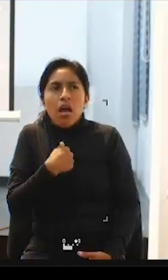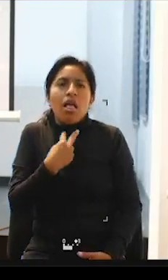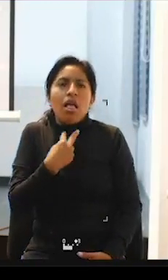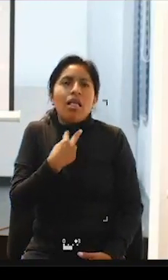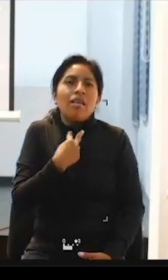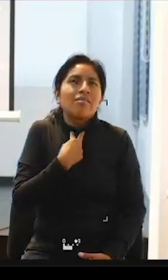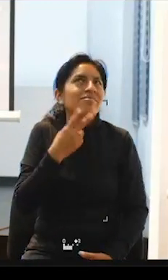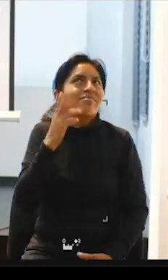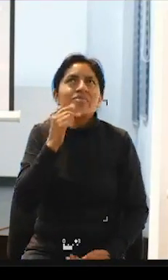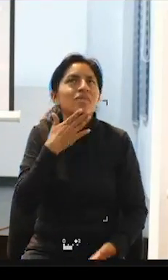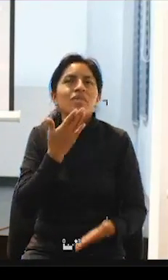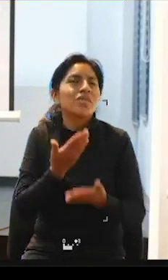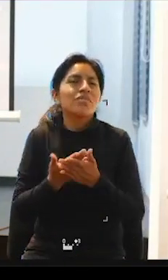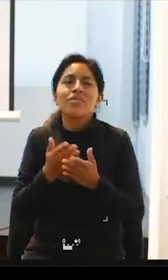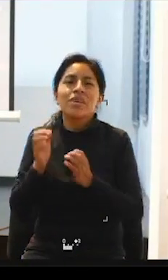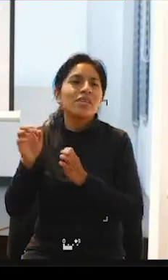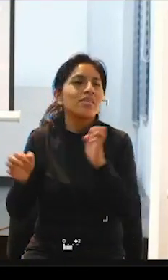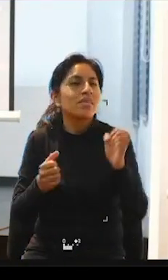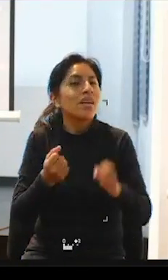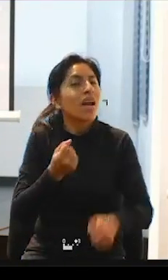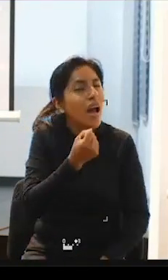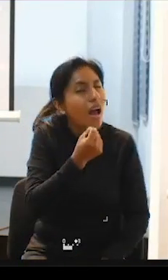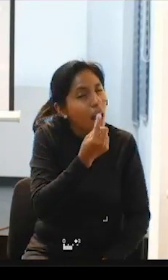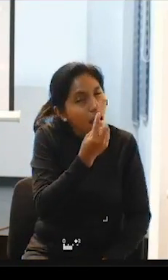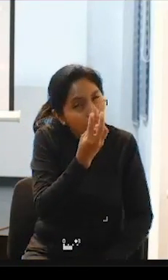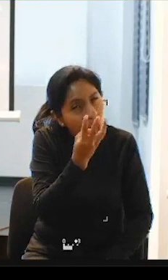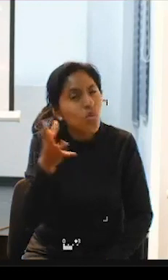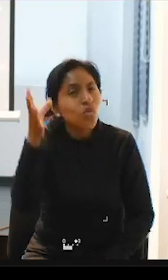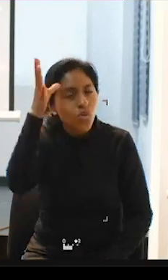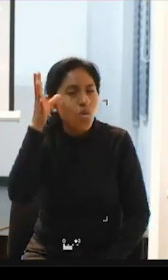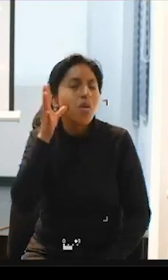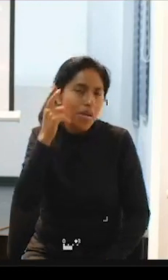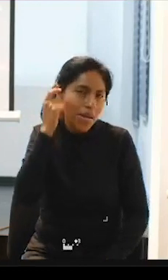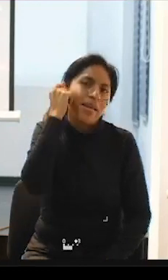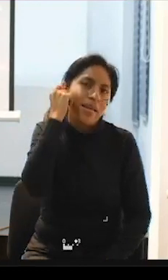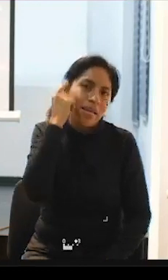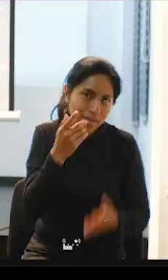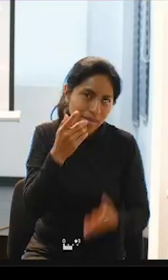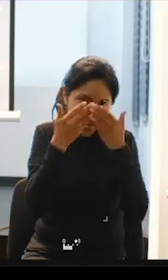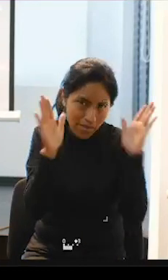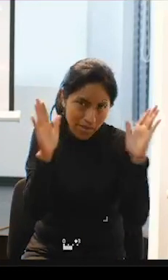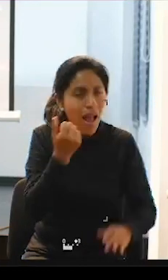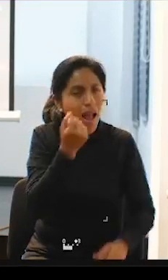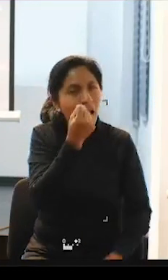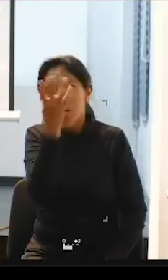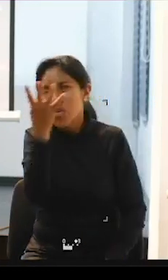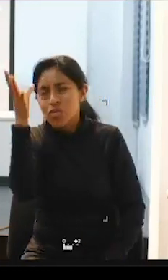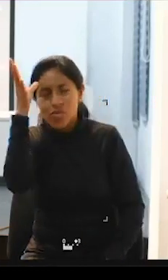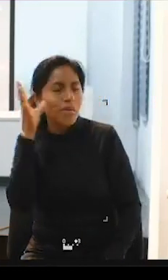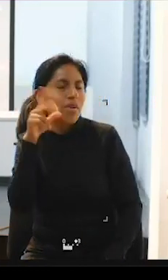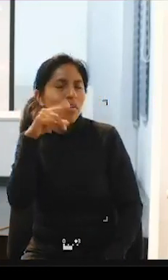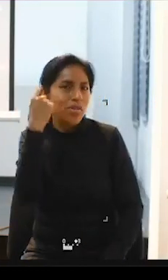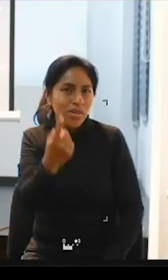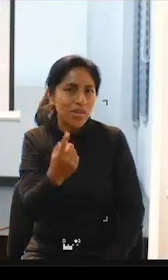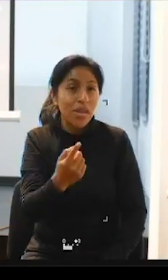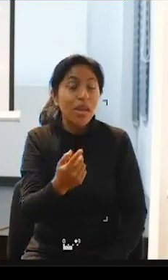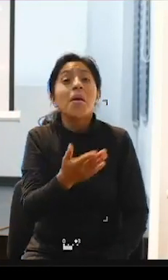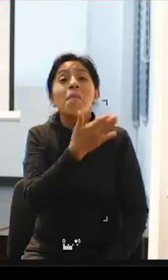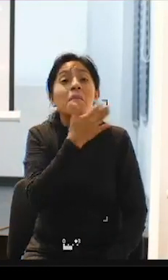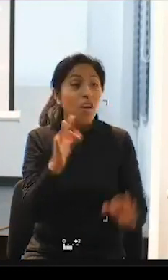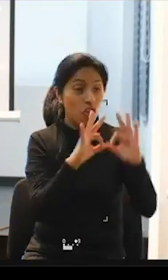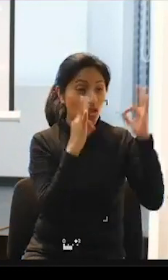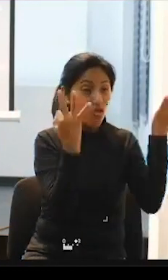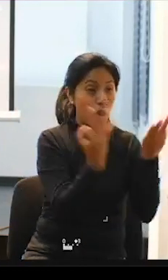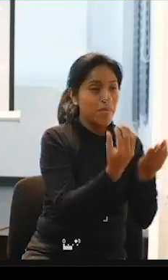buena estrategia algunos sí pueden los padres comprenden otros no la mejor estrategia es sacarle de su entorno familiar trabajar